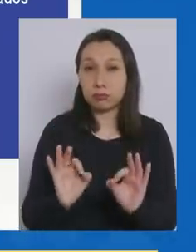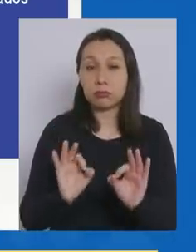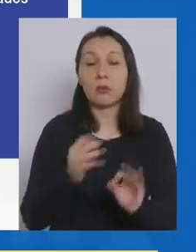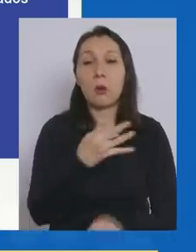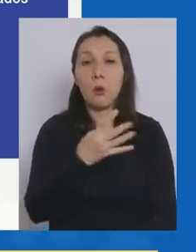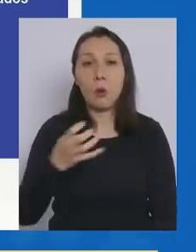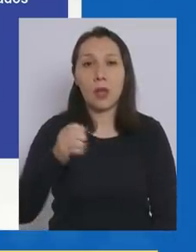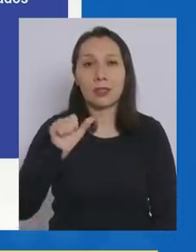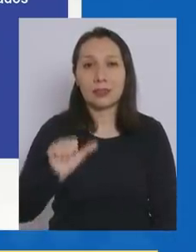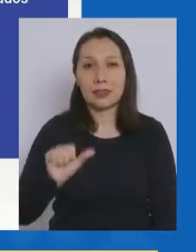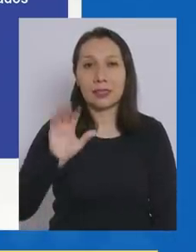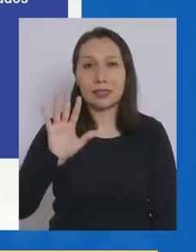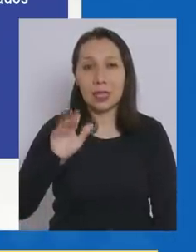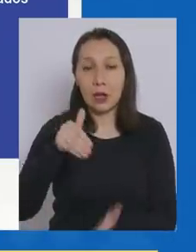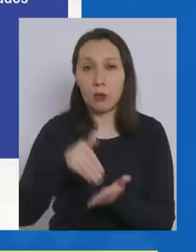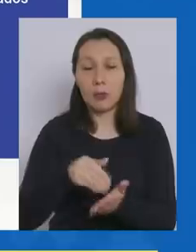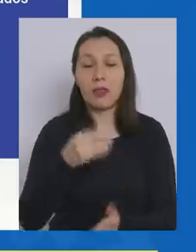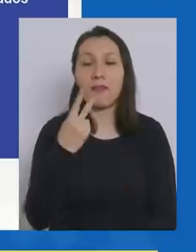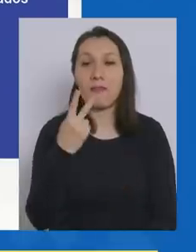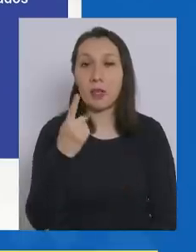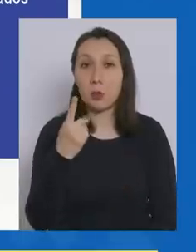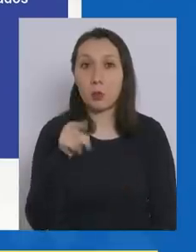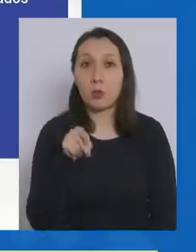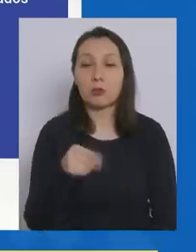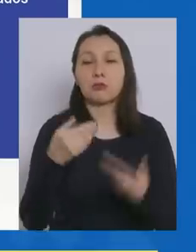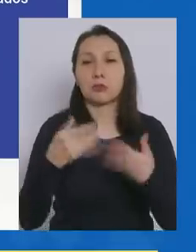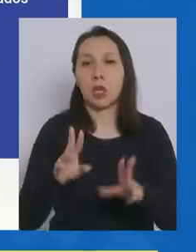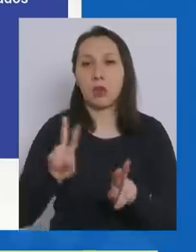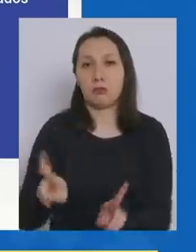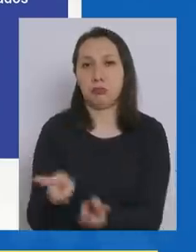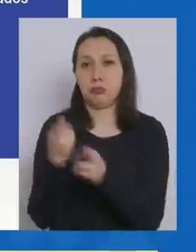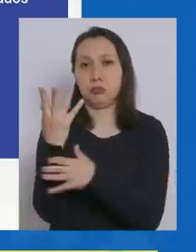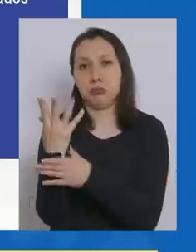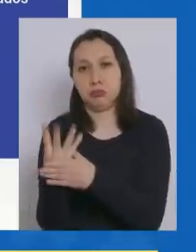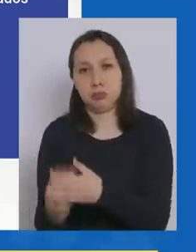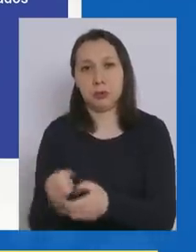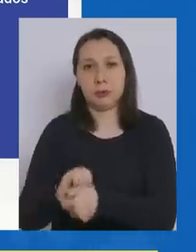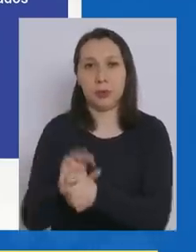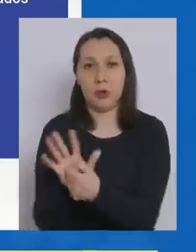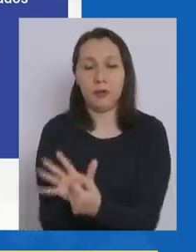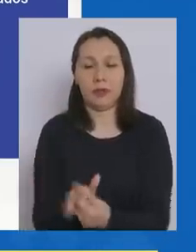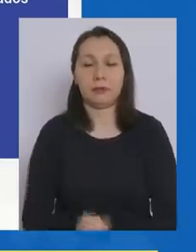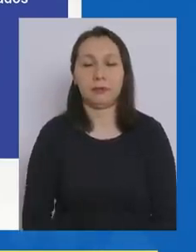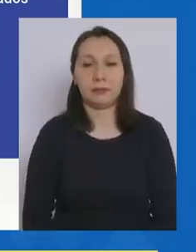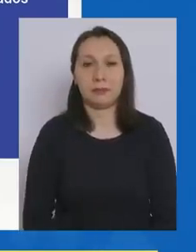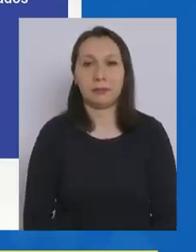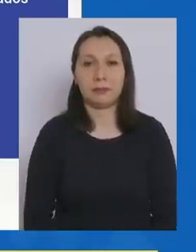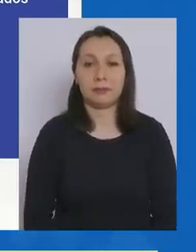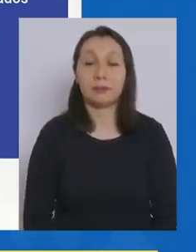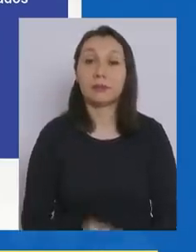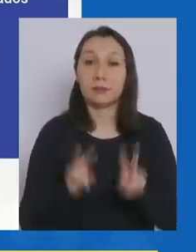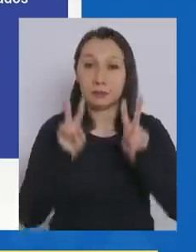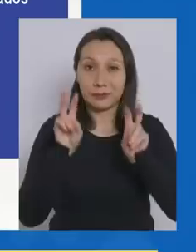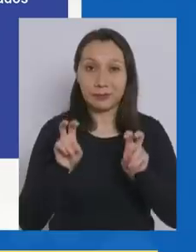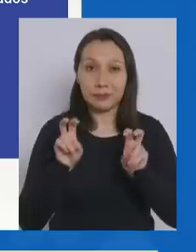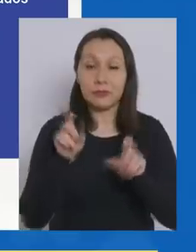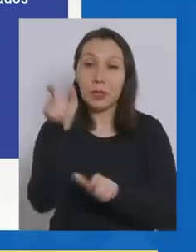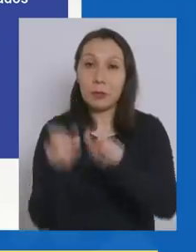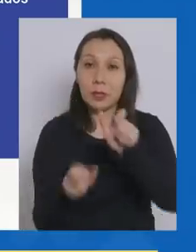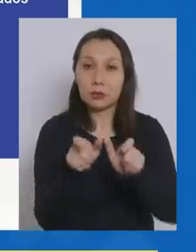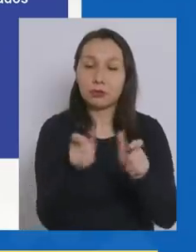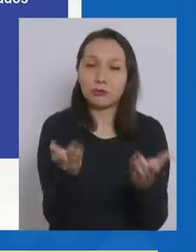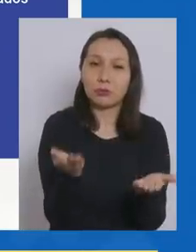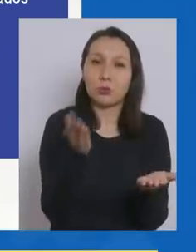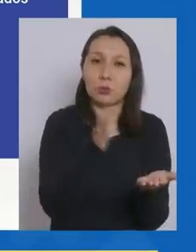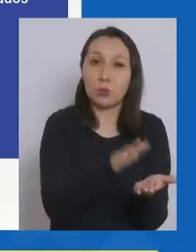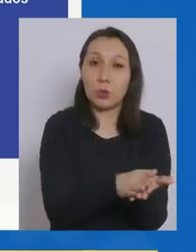465.021 casos ya se encuentran recuperados. En cuanto a personas que han